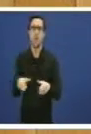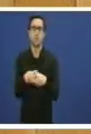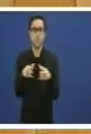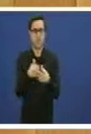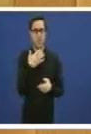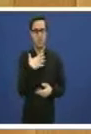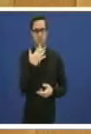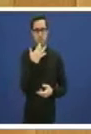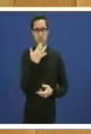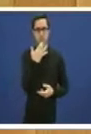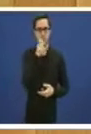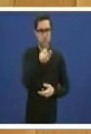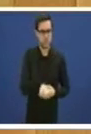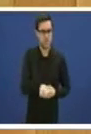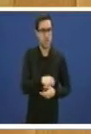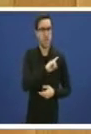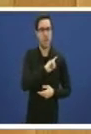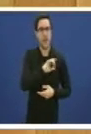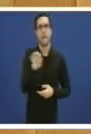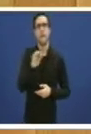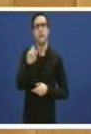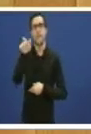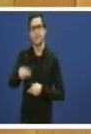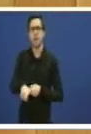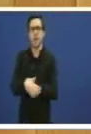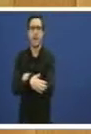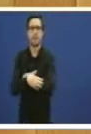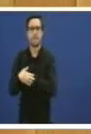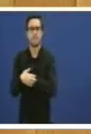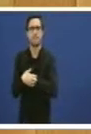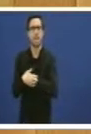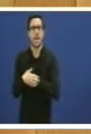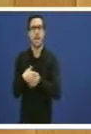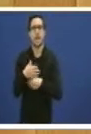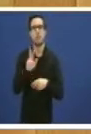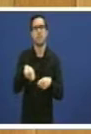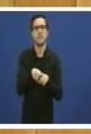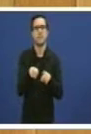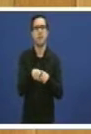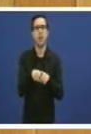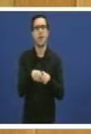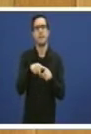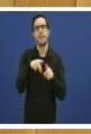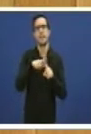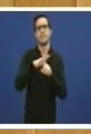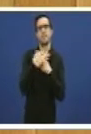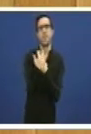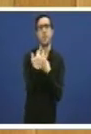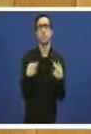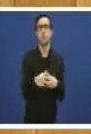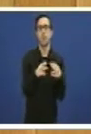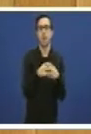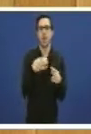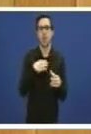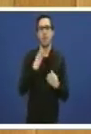persona sin recursos, dende logo nos entendemos que unha circunstancia social que non pode limitar o acceso universal